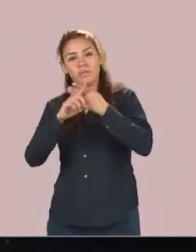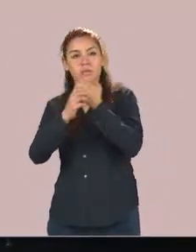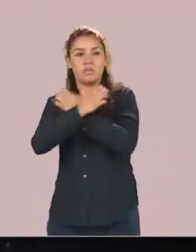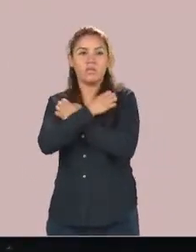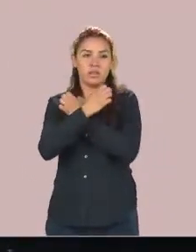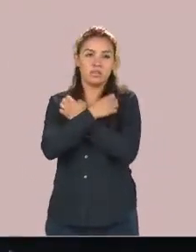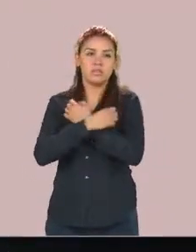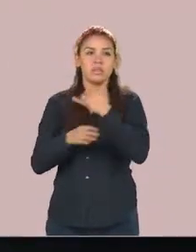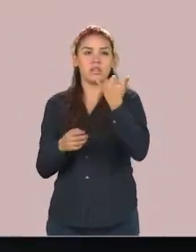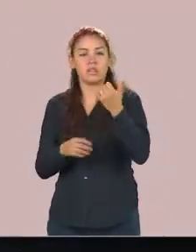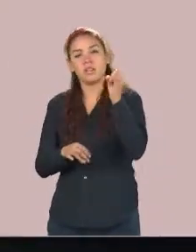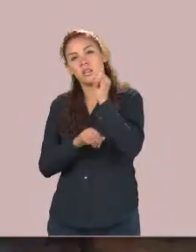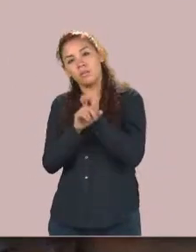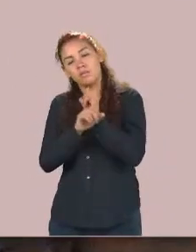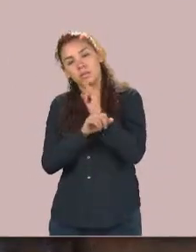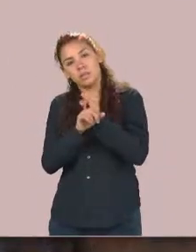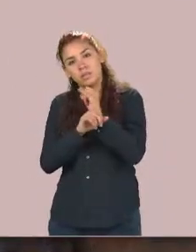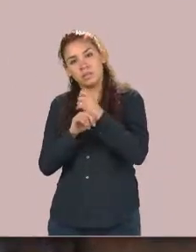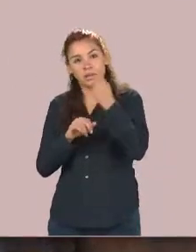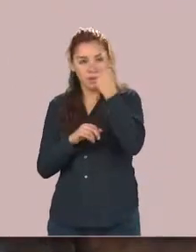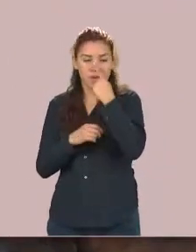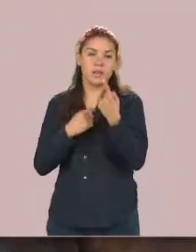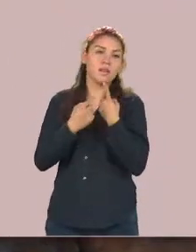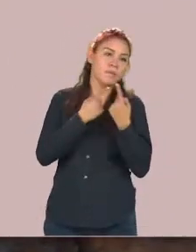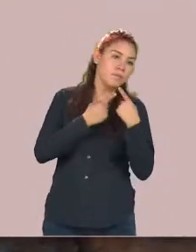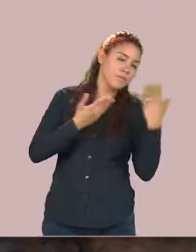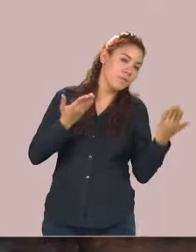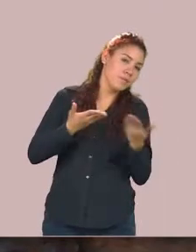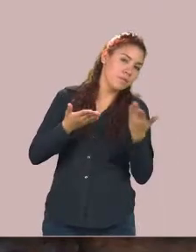convivencia social a través de la historia de la naturaleza